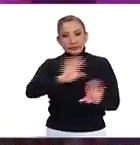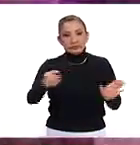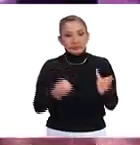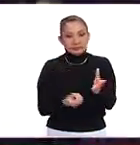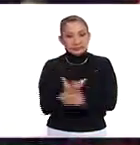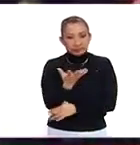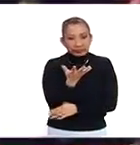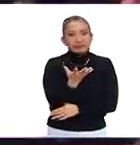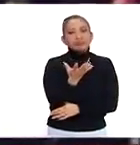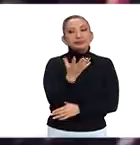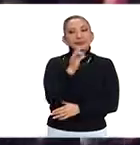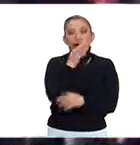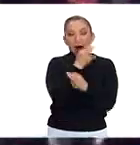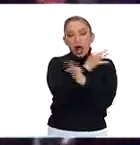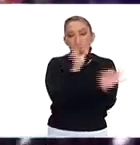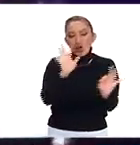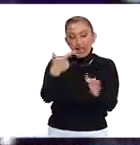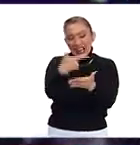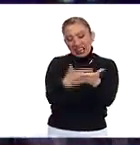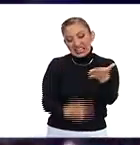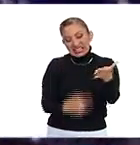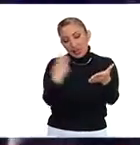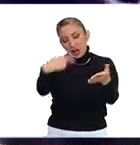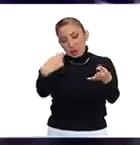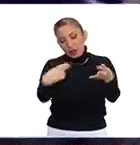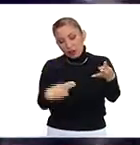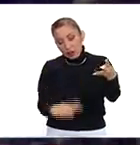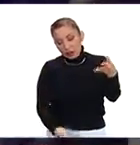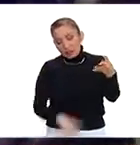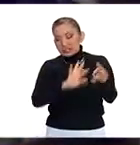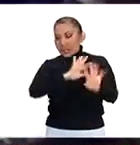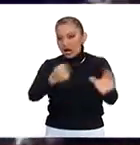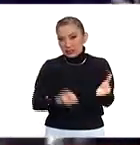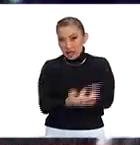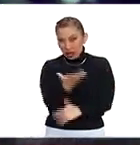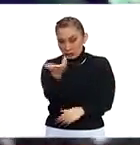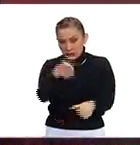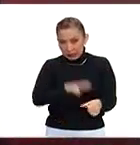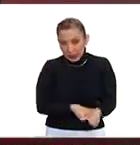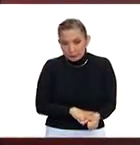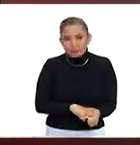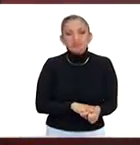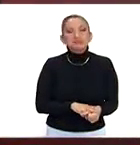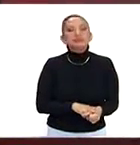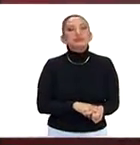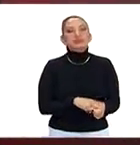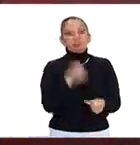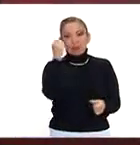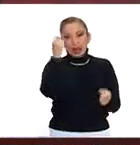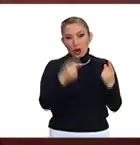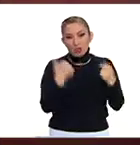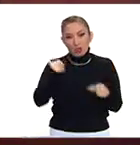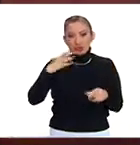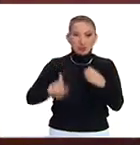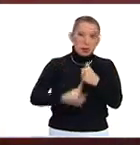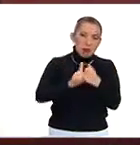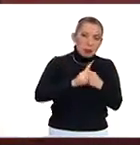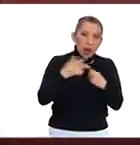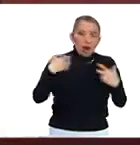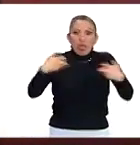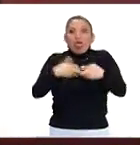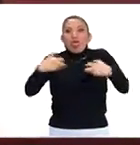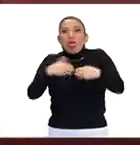se estaba dando esa, esa lista de personas, que fueron dadas de alta, que a golpes, algunos, contusiones, crisis